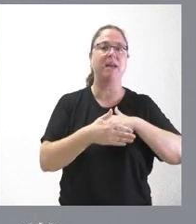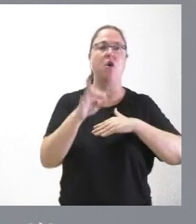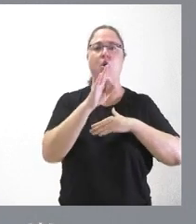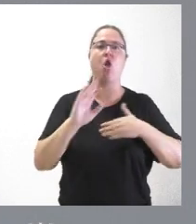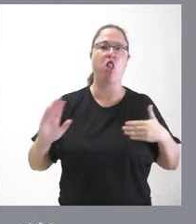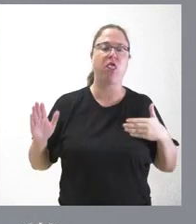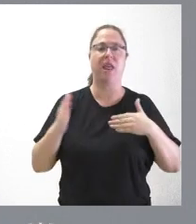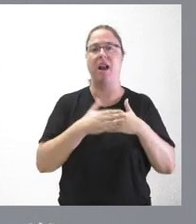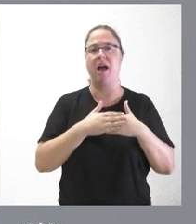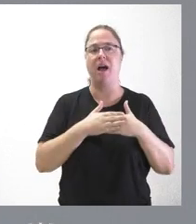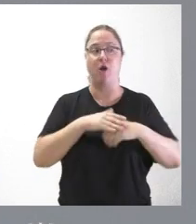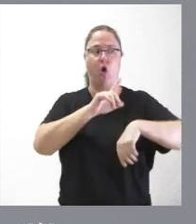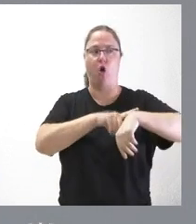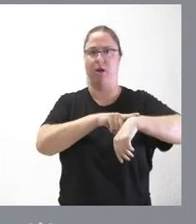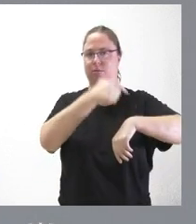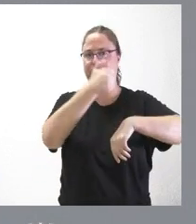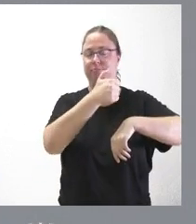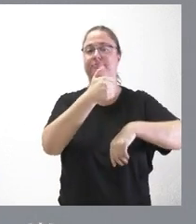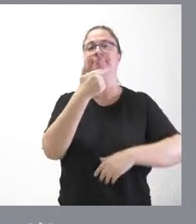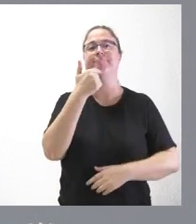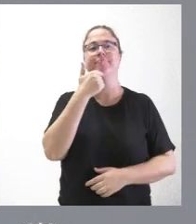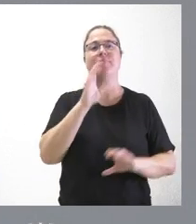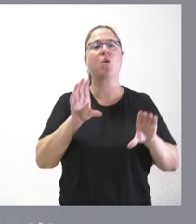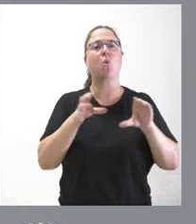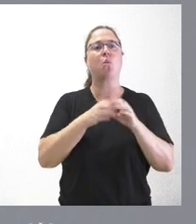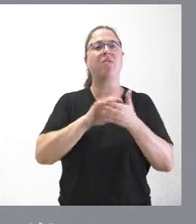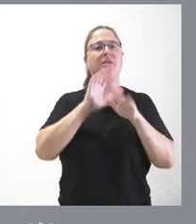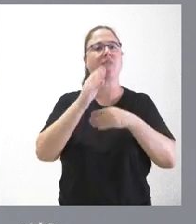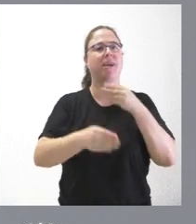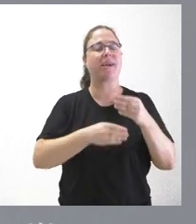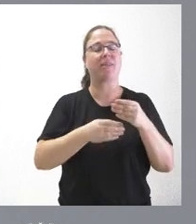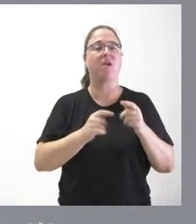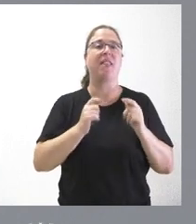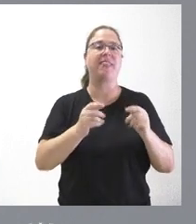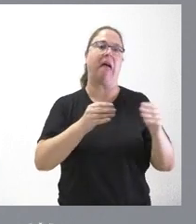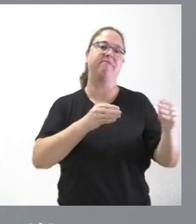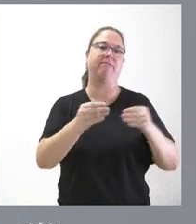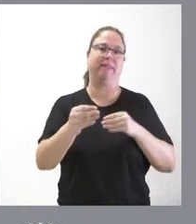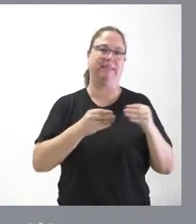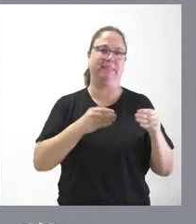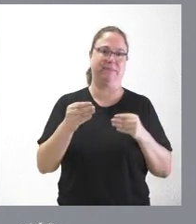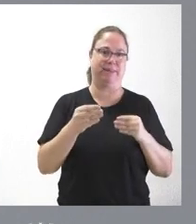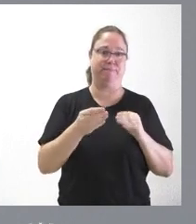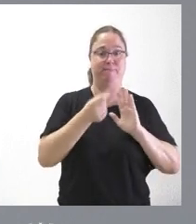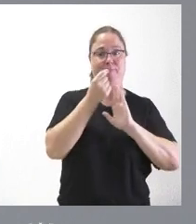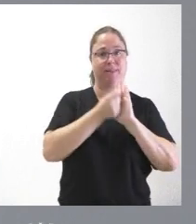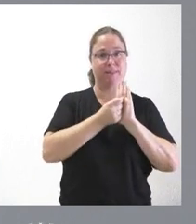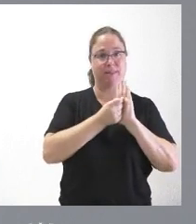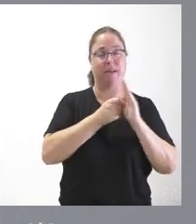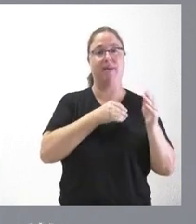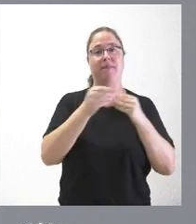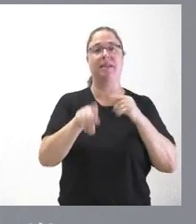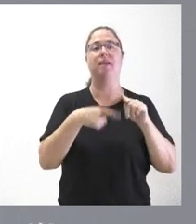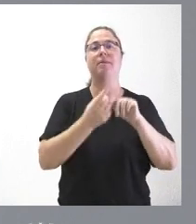determinadas horas, etcétera, etcétera. Que hizo la Junta de Castilla y León flexibilizar en lo que pudimos la aplicación de estas medidas y sacar una